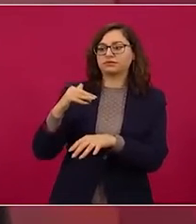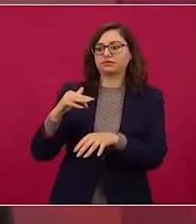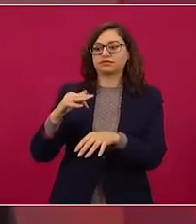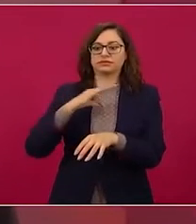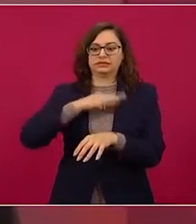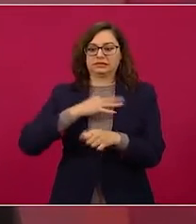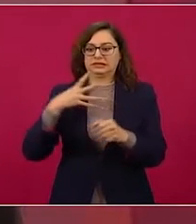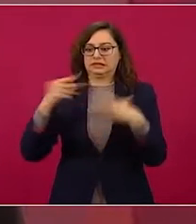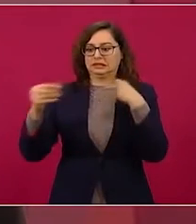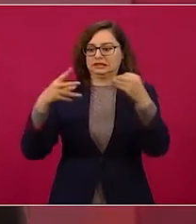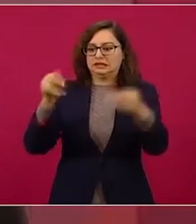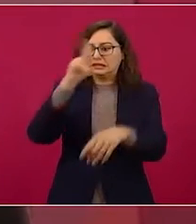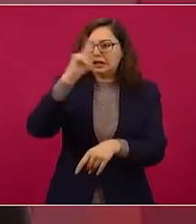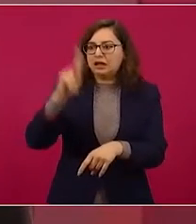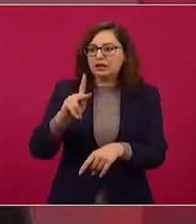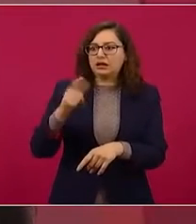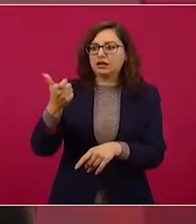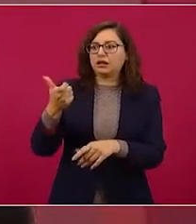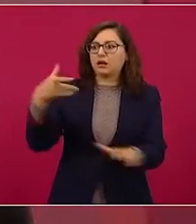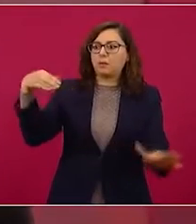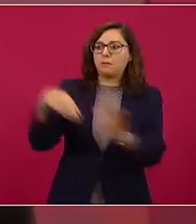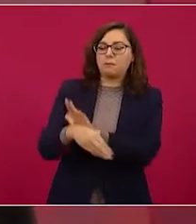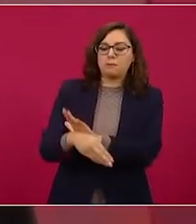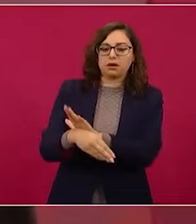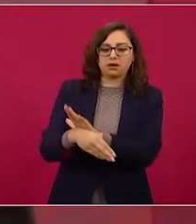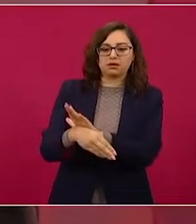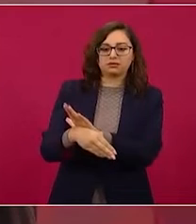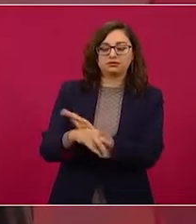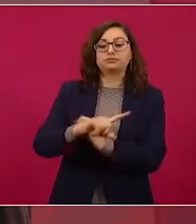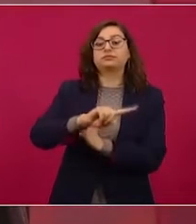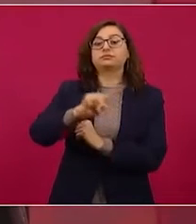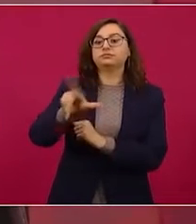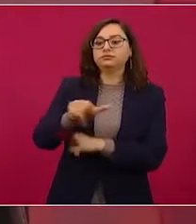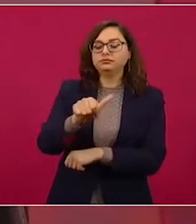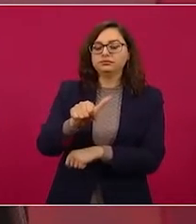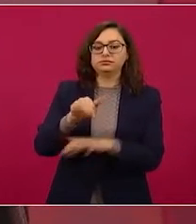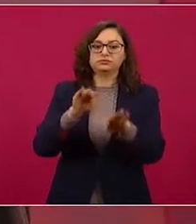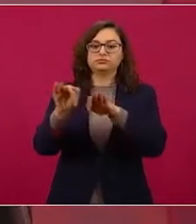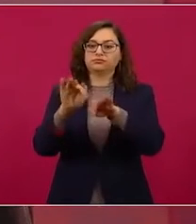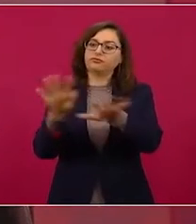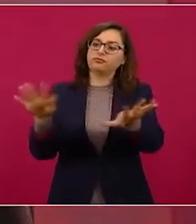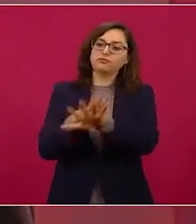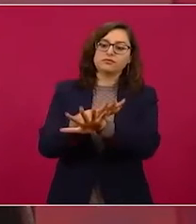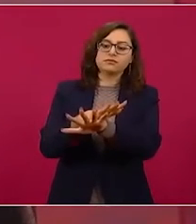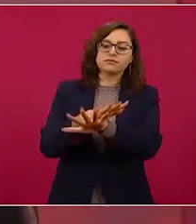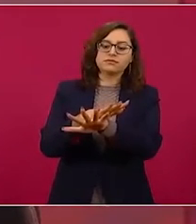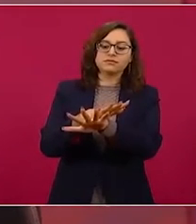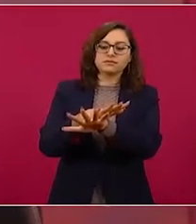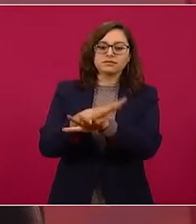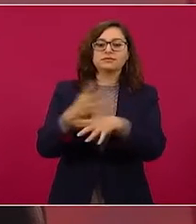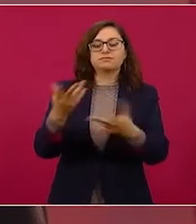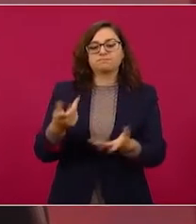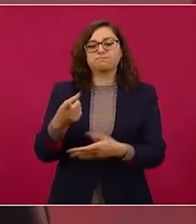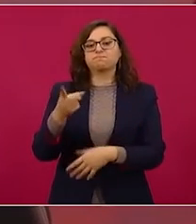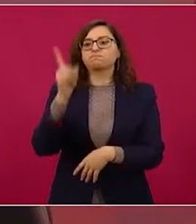sobre todo de sobrecargos. Me consta,